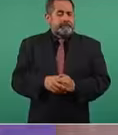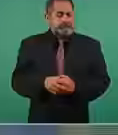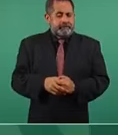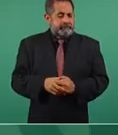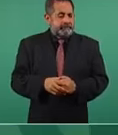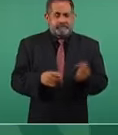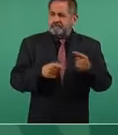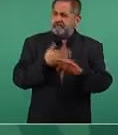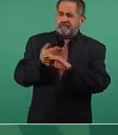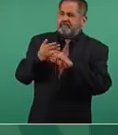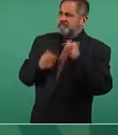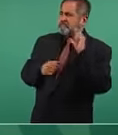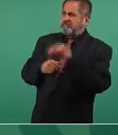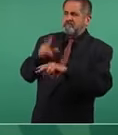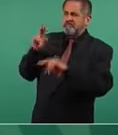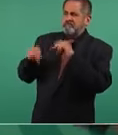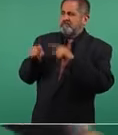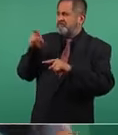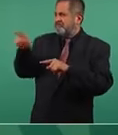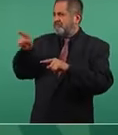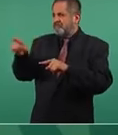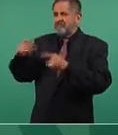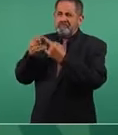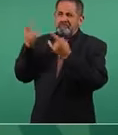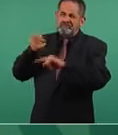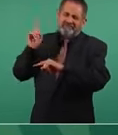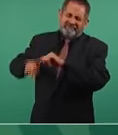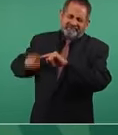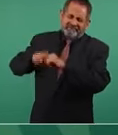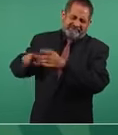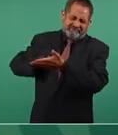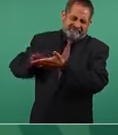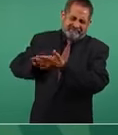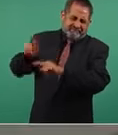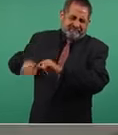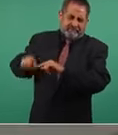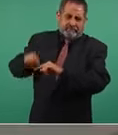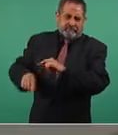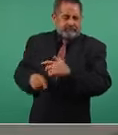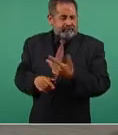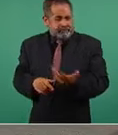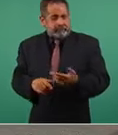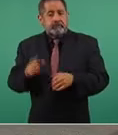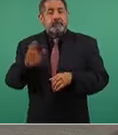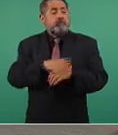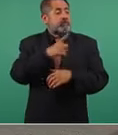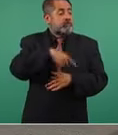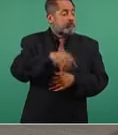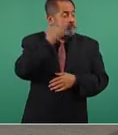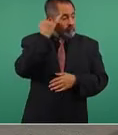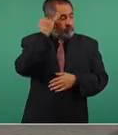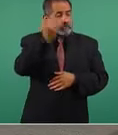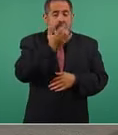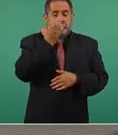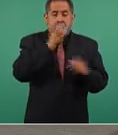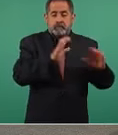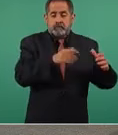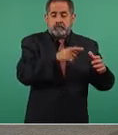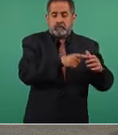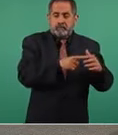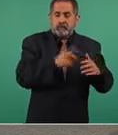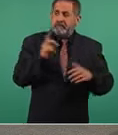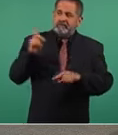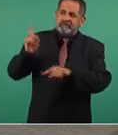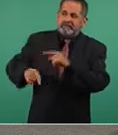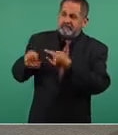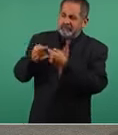desacreditar, borrar nuestro pasado, porque en el pensamiento conservador había que acabar con la